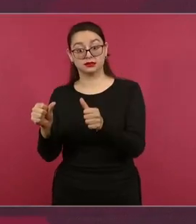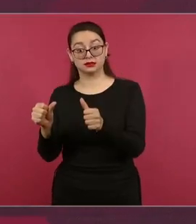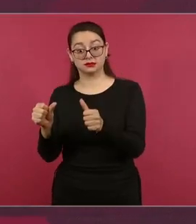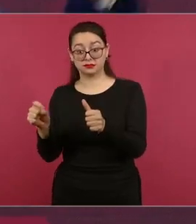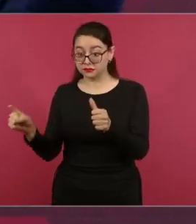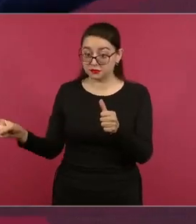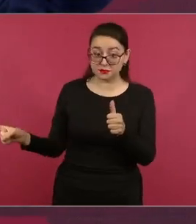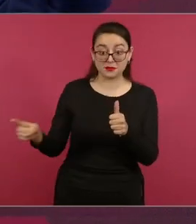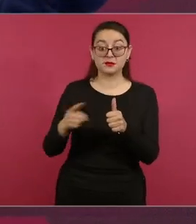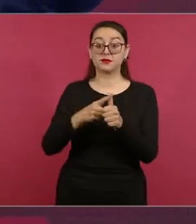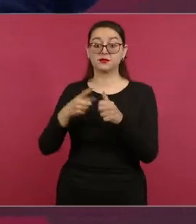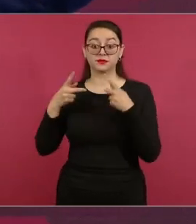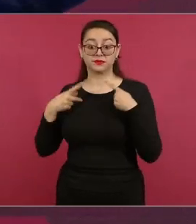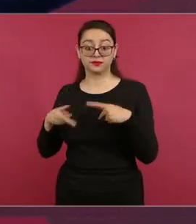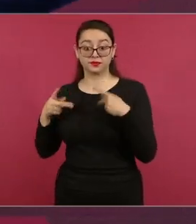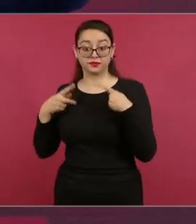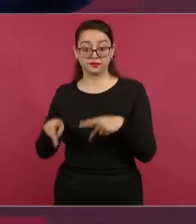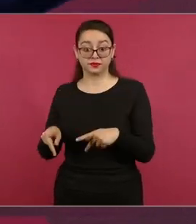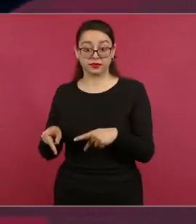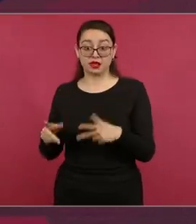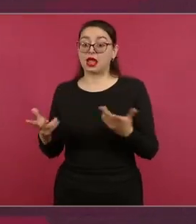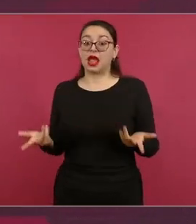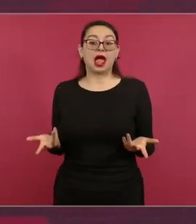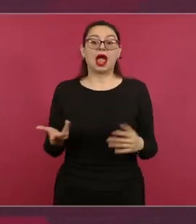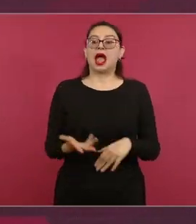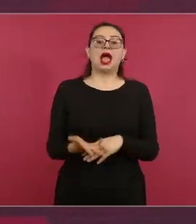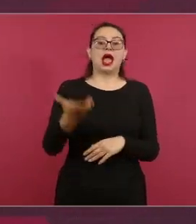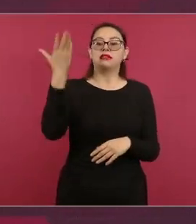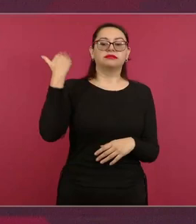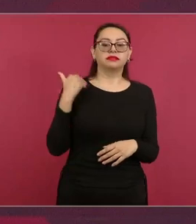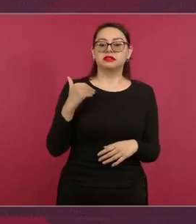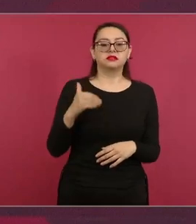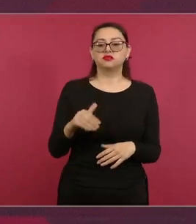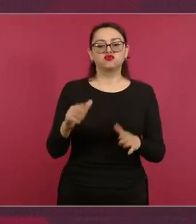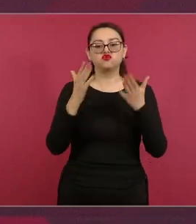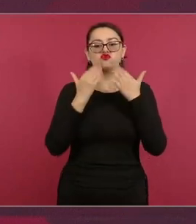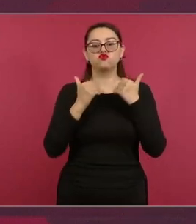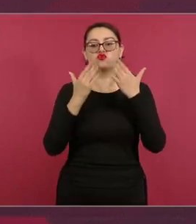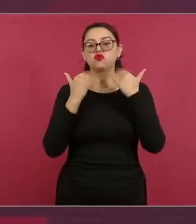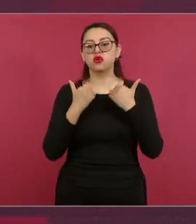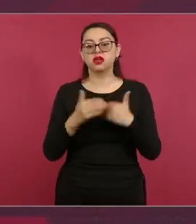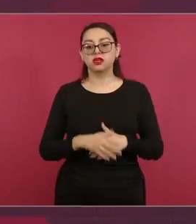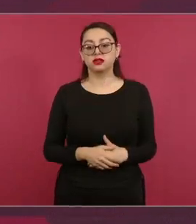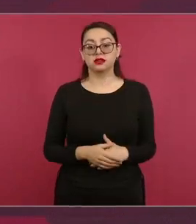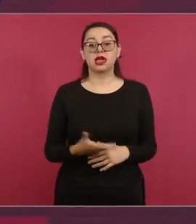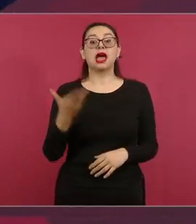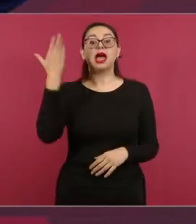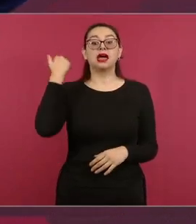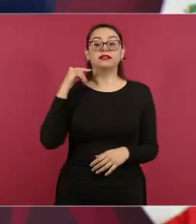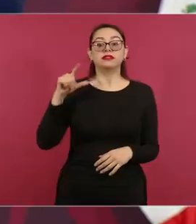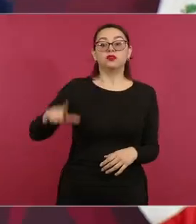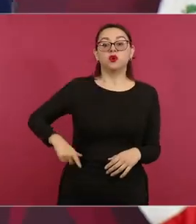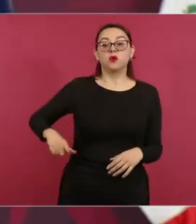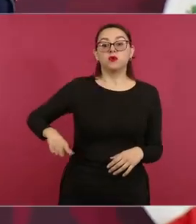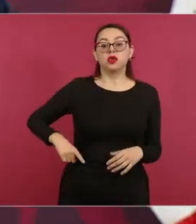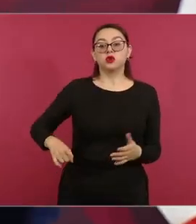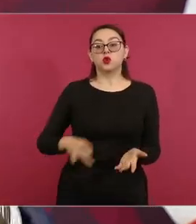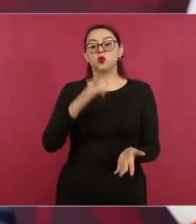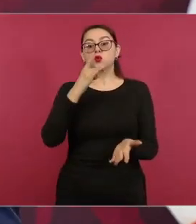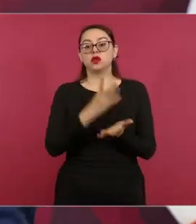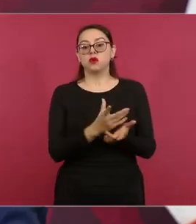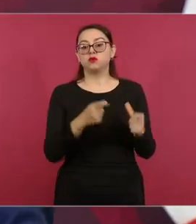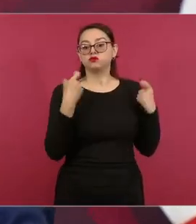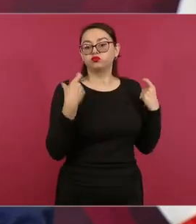antes el gobierno era para atender a los de arriba y nos hacían creer